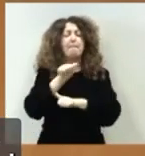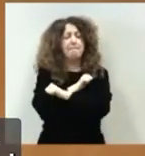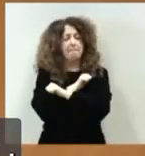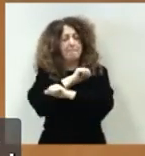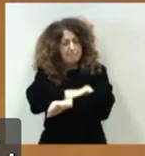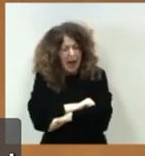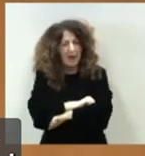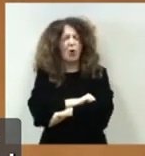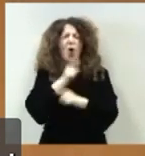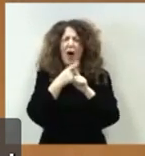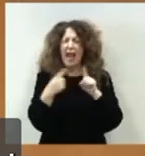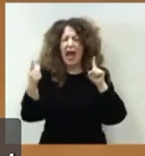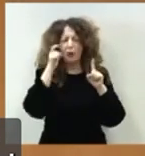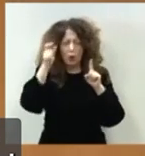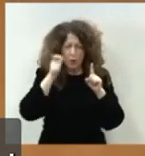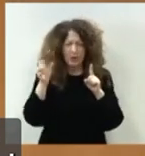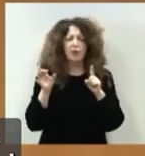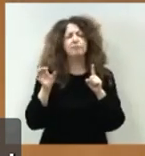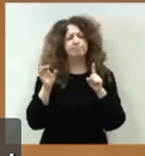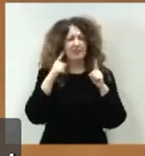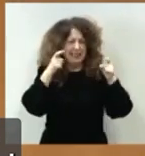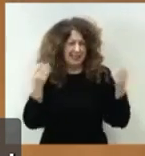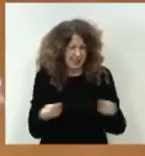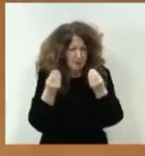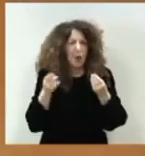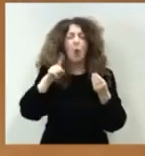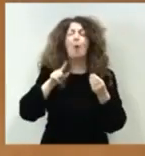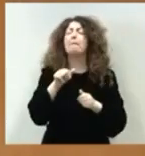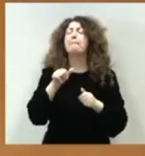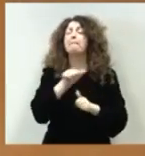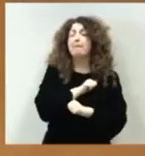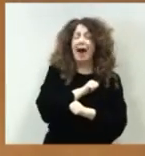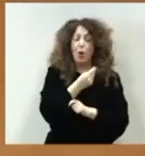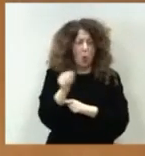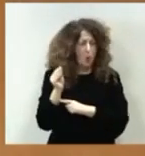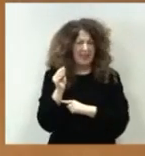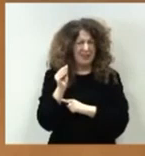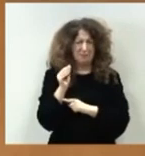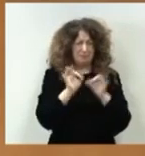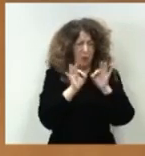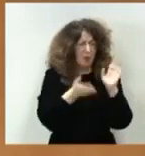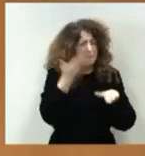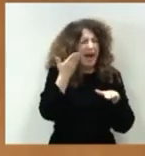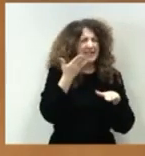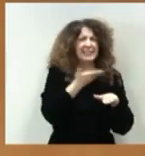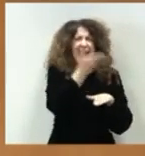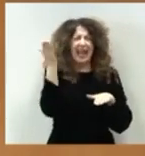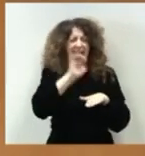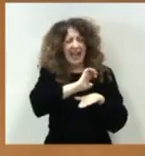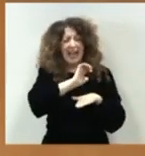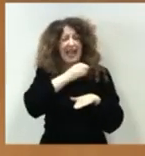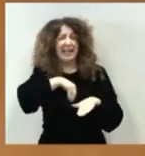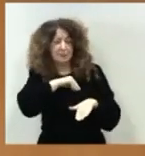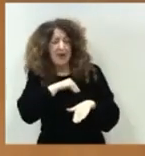de larga duración, el paro juvenil de los más altos del Estado español y, ¿por qué no decirlo?, para rebajar la presión fiscal.